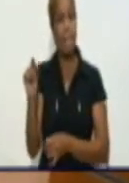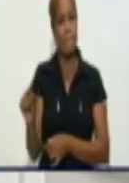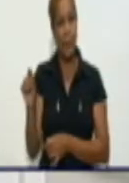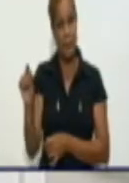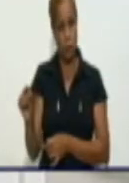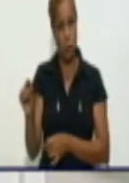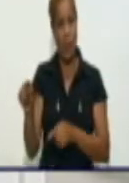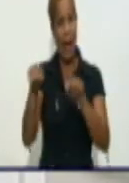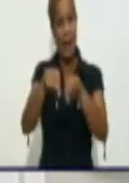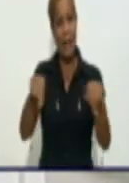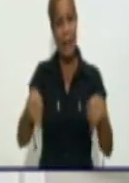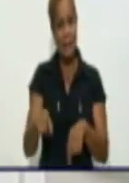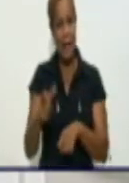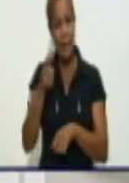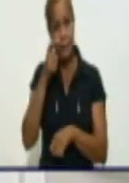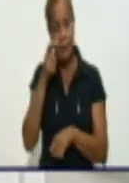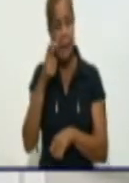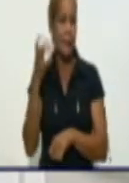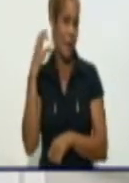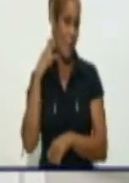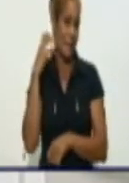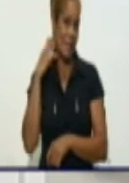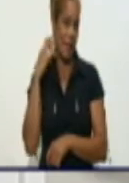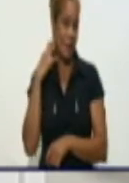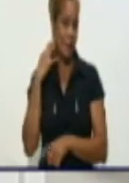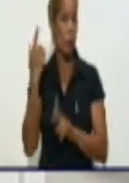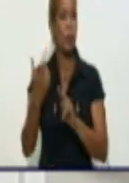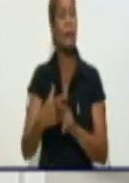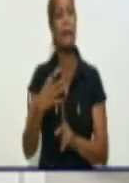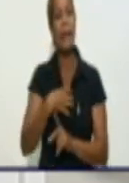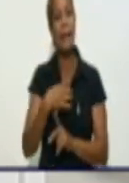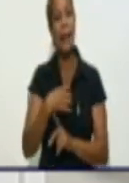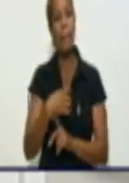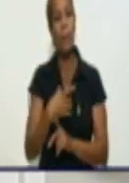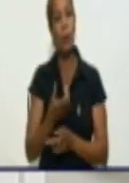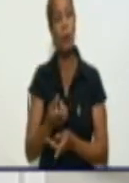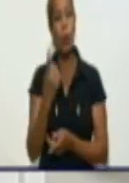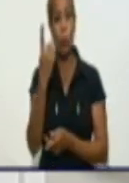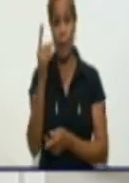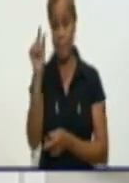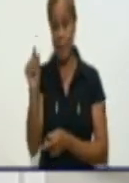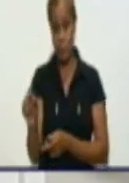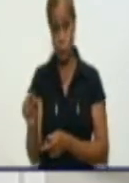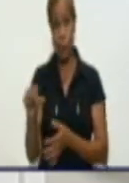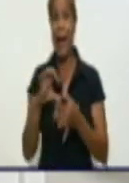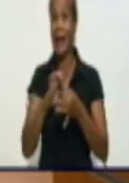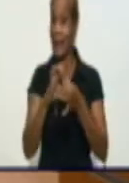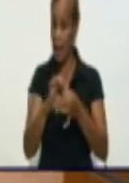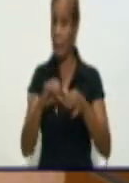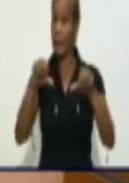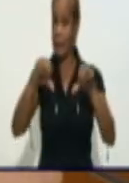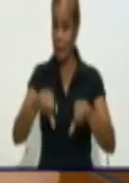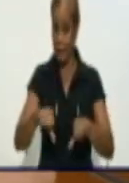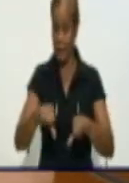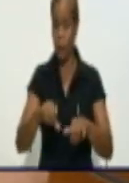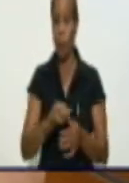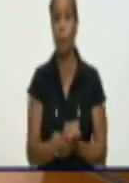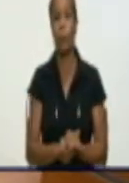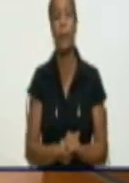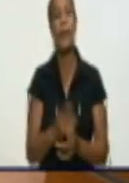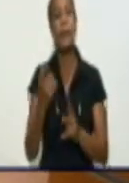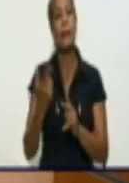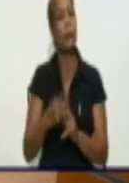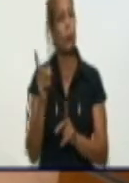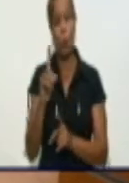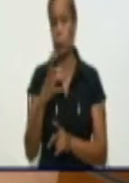sala de vigilancia intensiva de Celia Sánchez. Y tenemos reportado un paciente en estado crítico estable. Y no